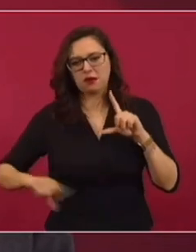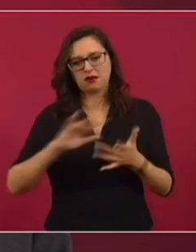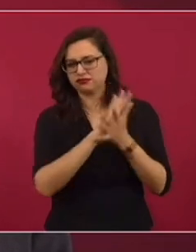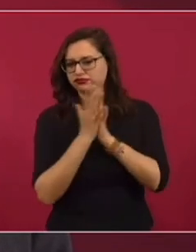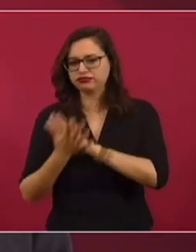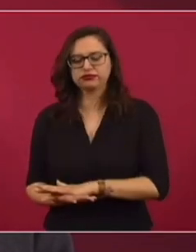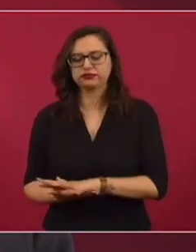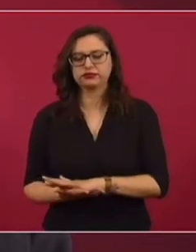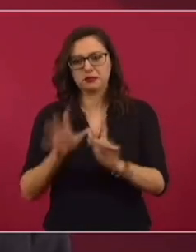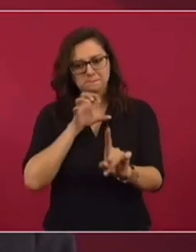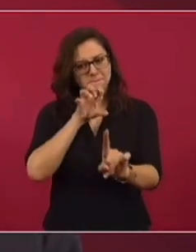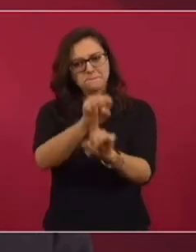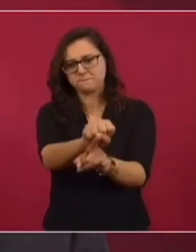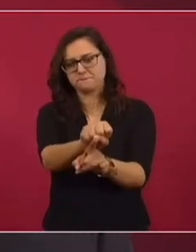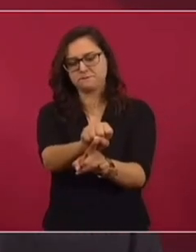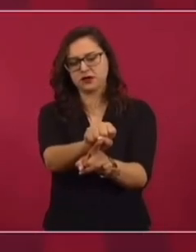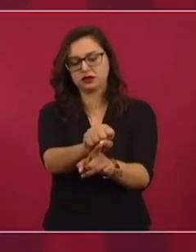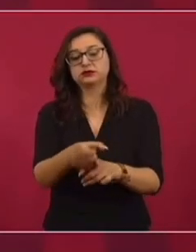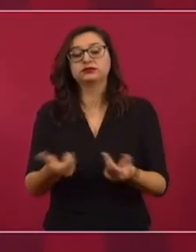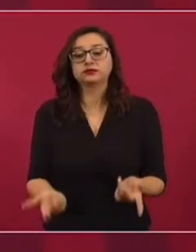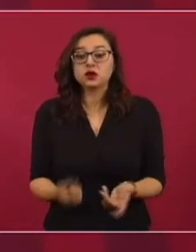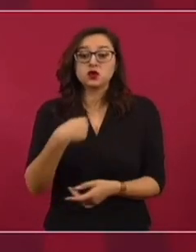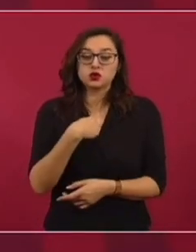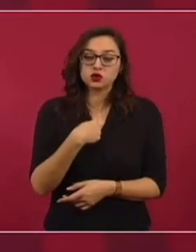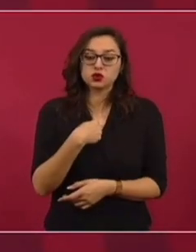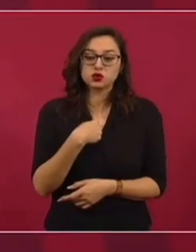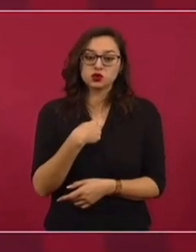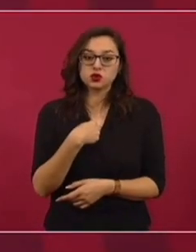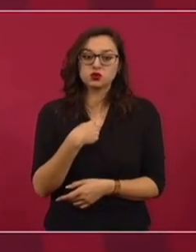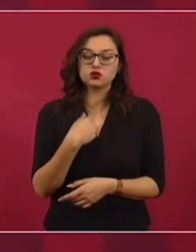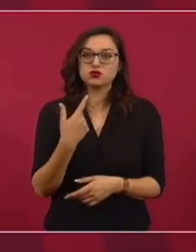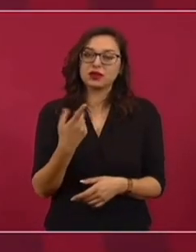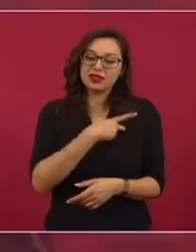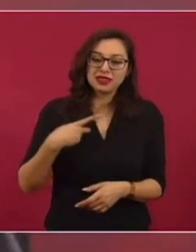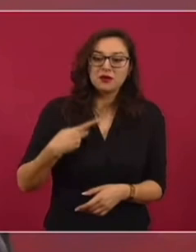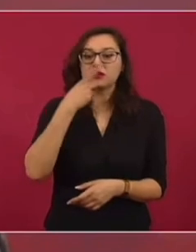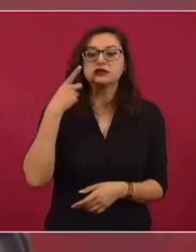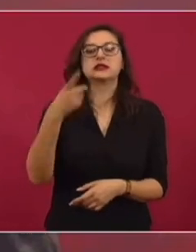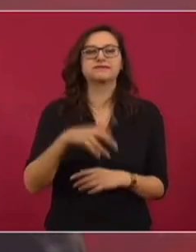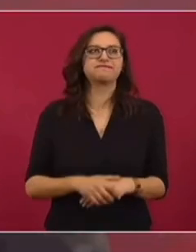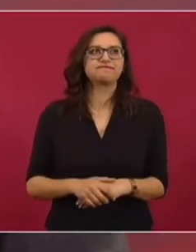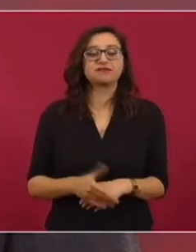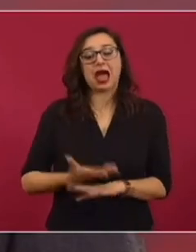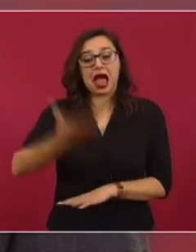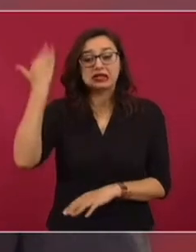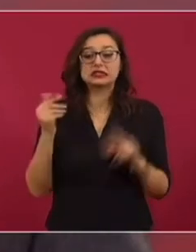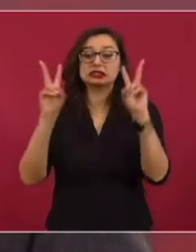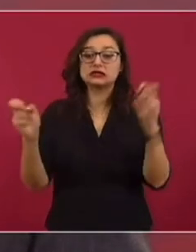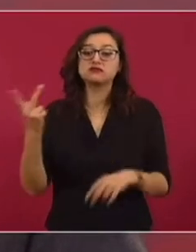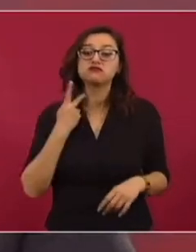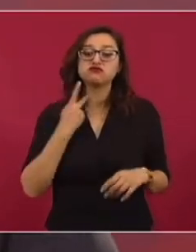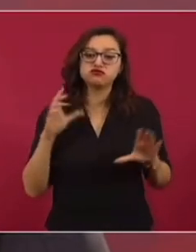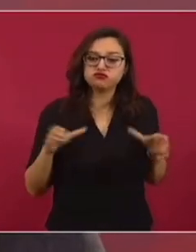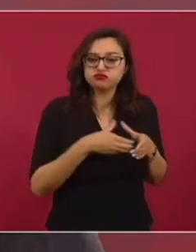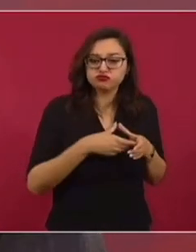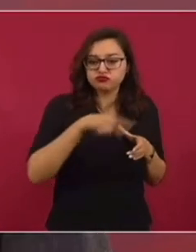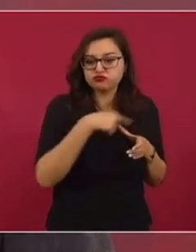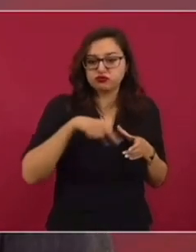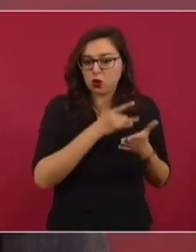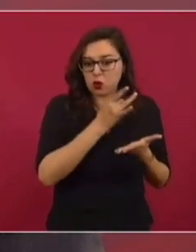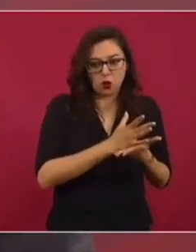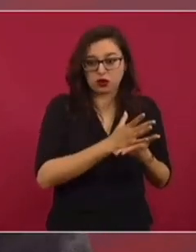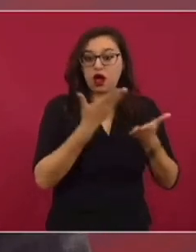estoy hablando de que antes la política era asunto de políticos y ahora la política es asunto de todos